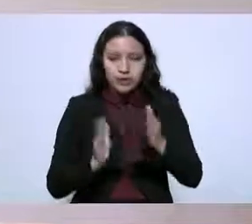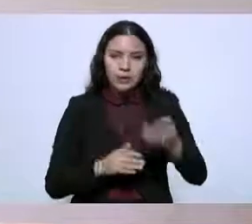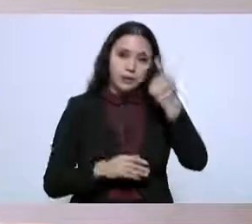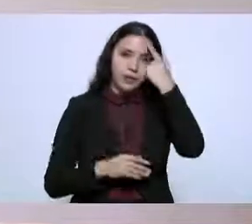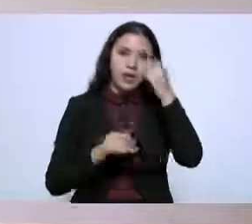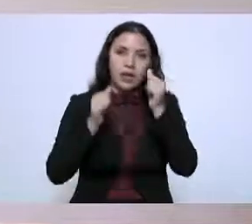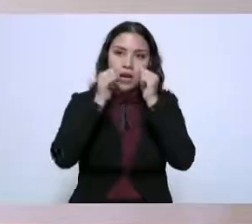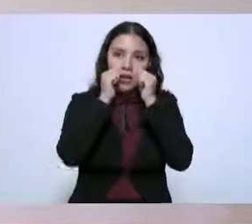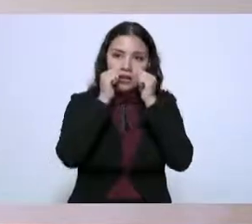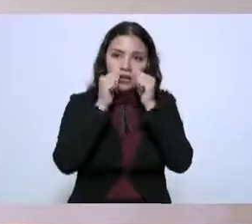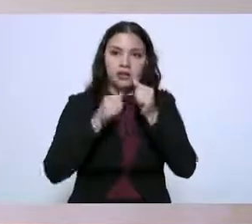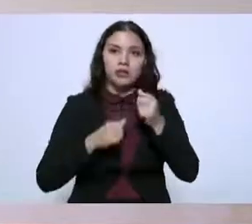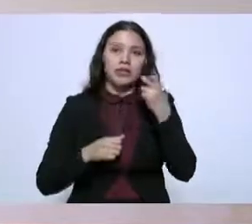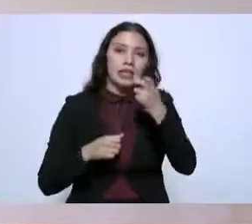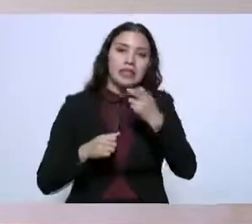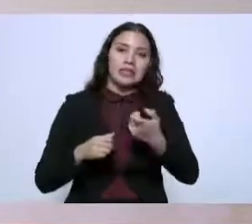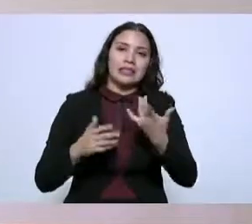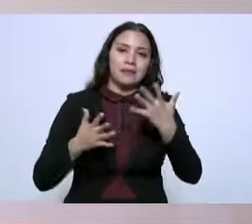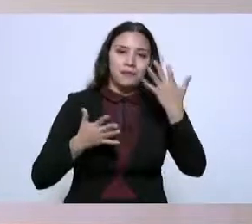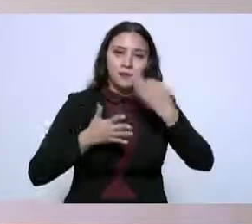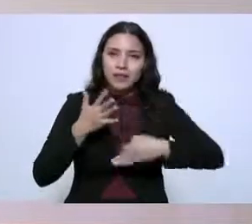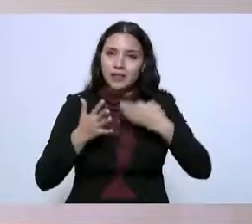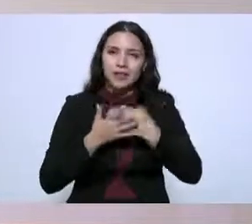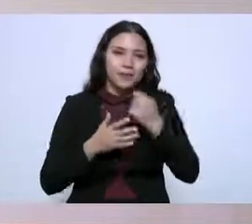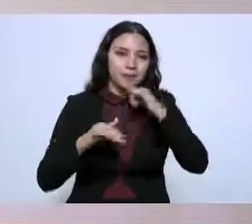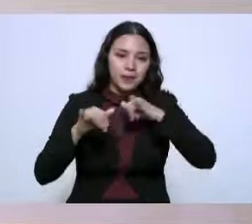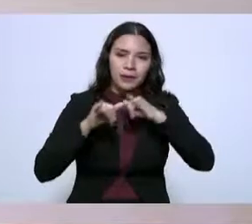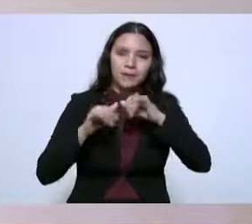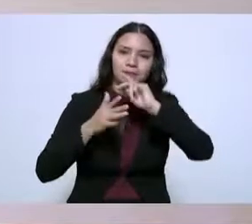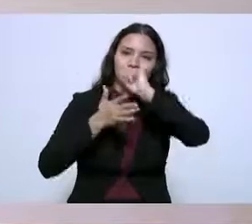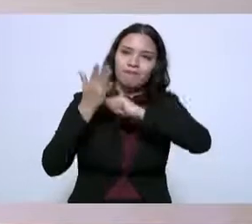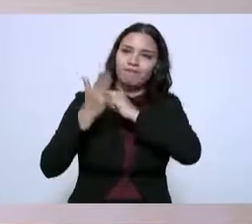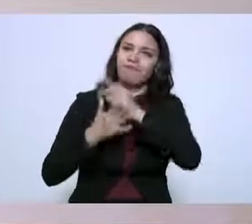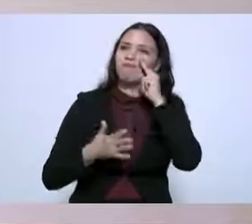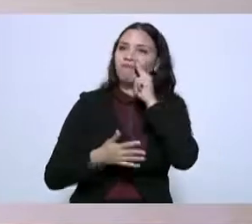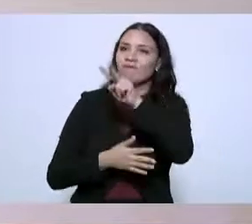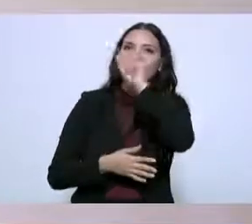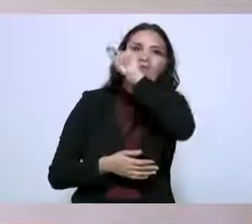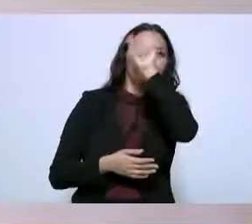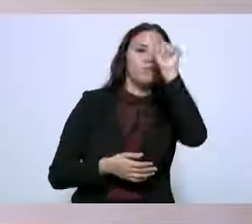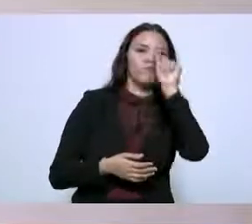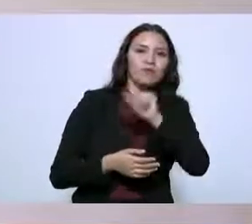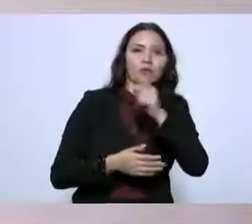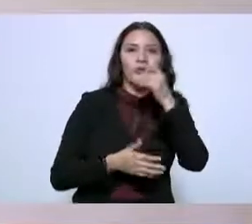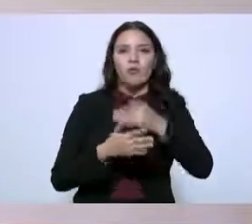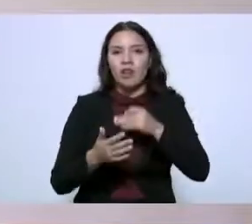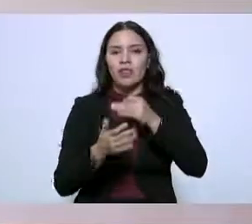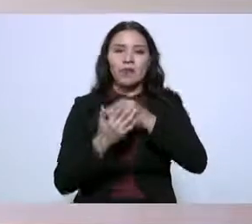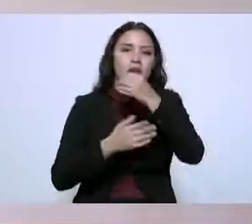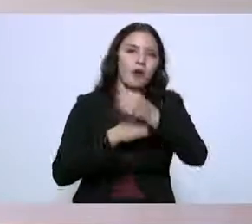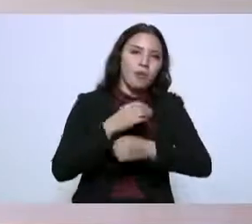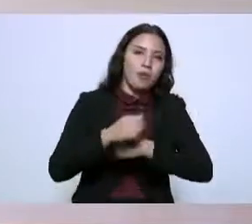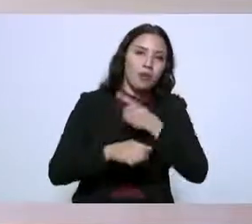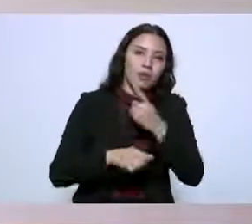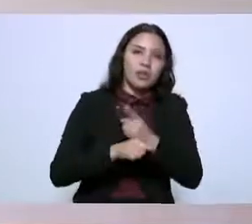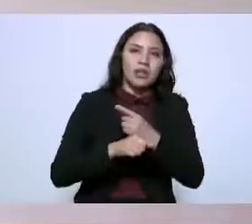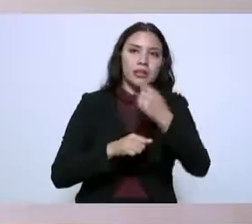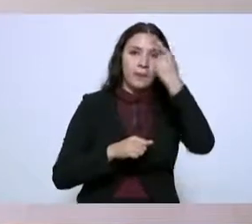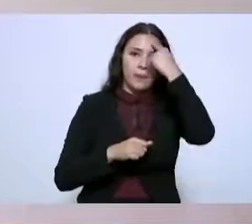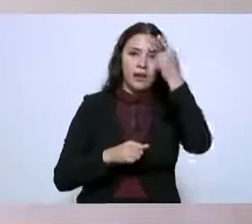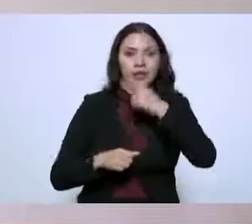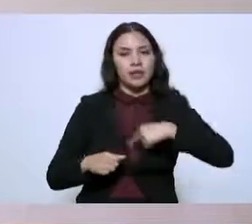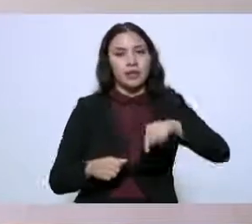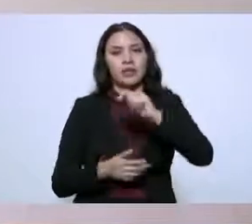atender este mapa, que son los puntos de mayor rezago y oportunidades que tiene nuestra